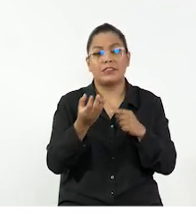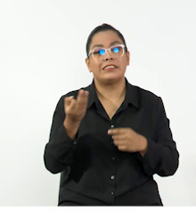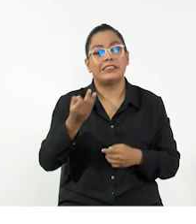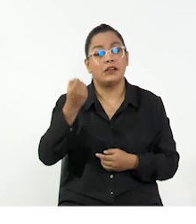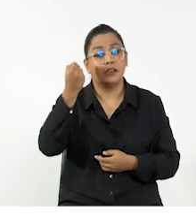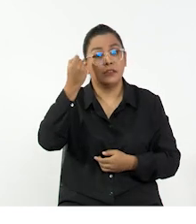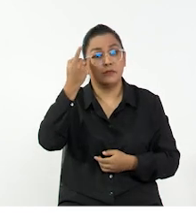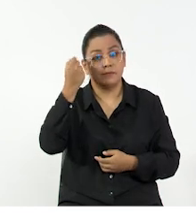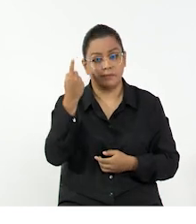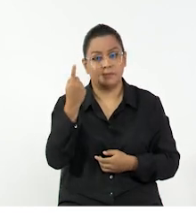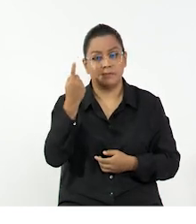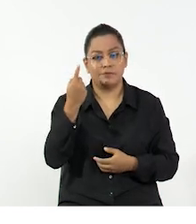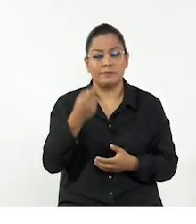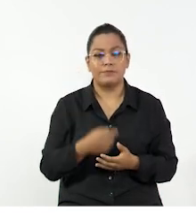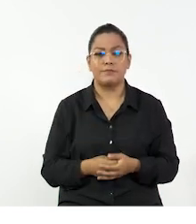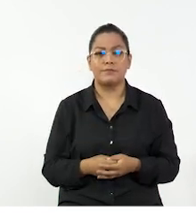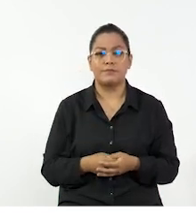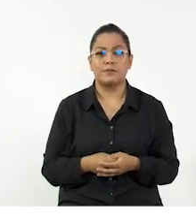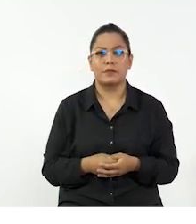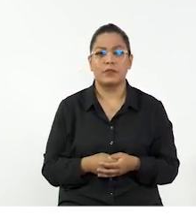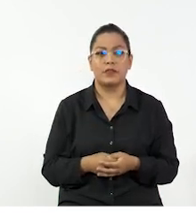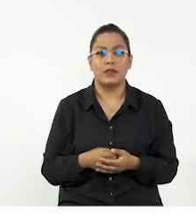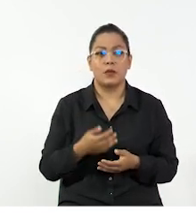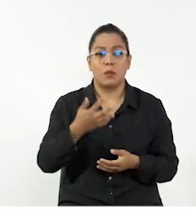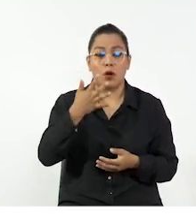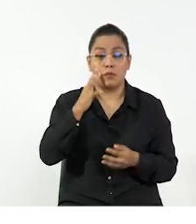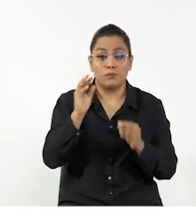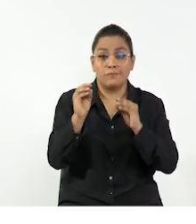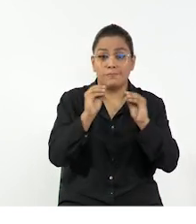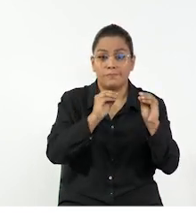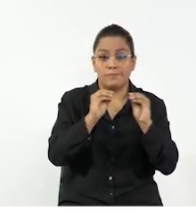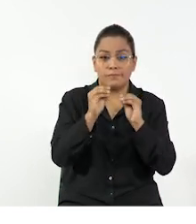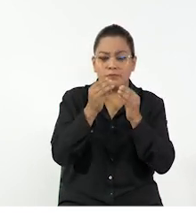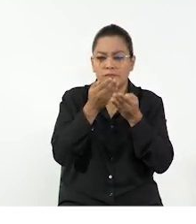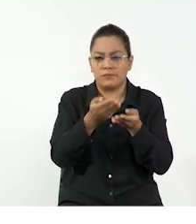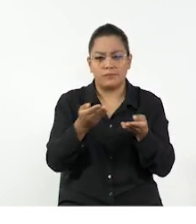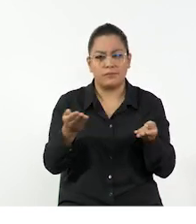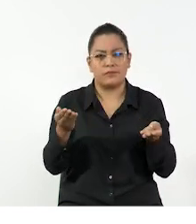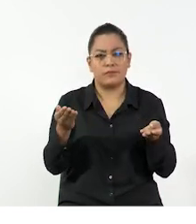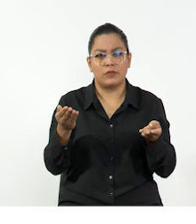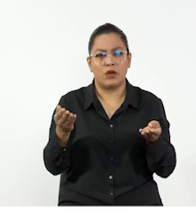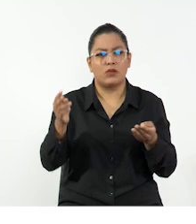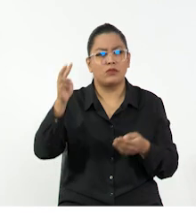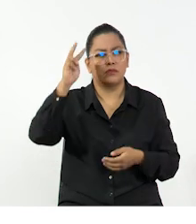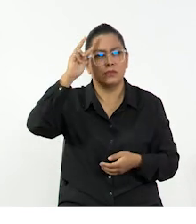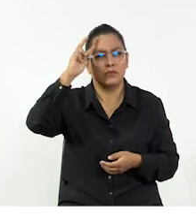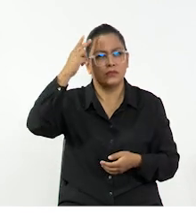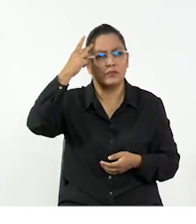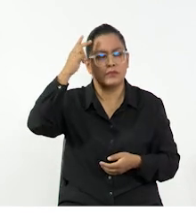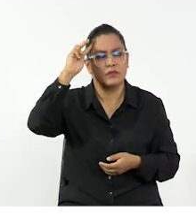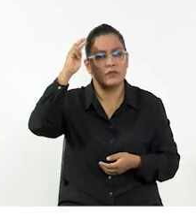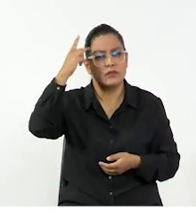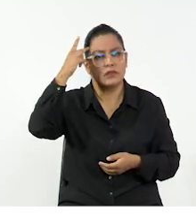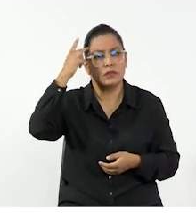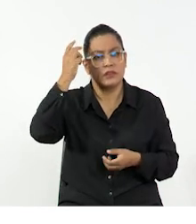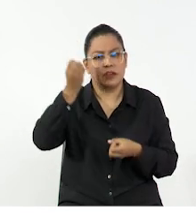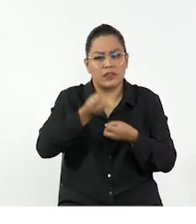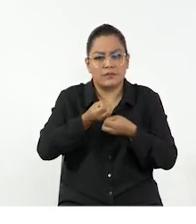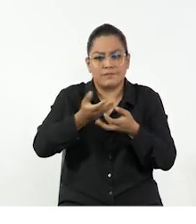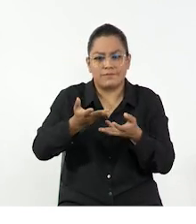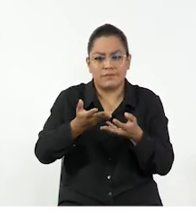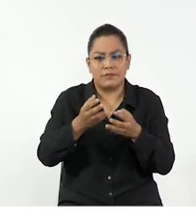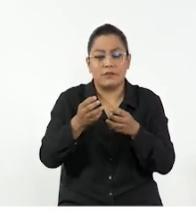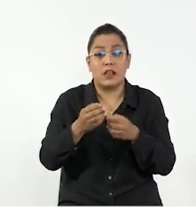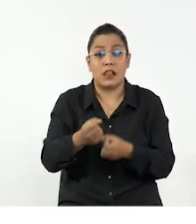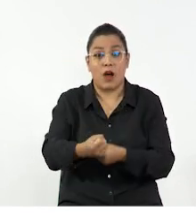Es necesario que comprendamos que la naturaleza del estado del movimiento de los cuerpos no va a